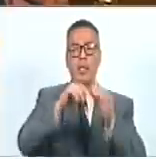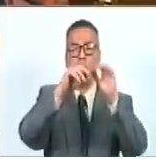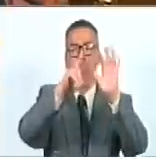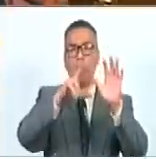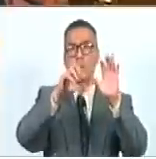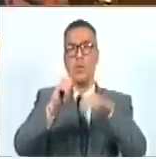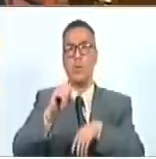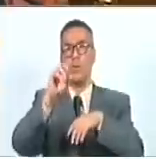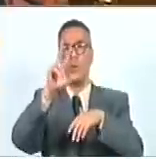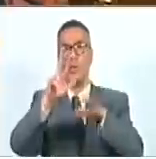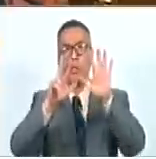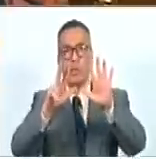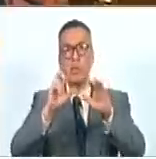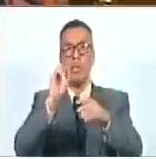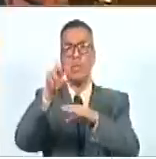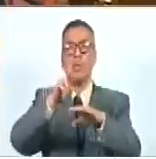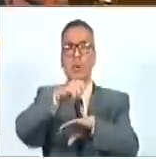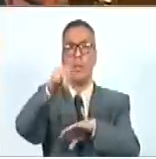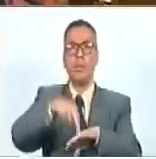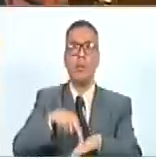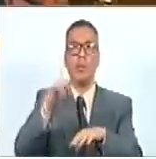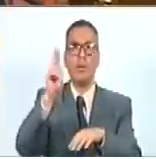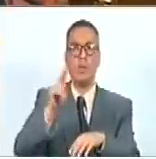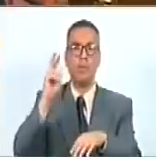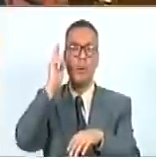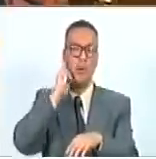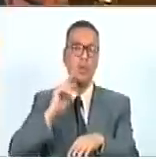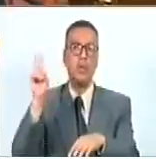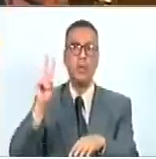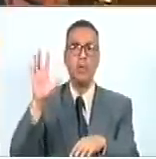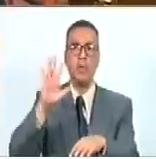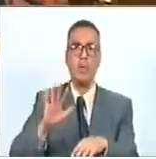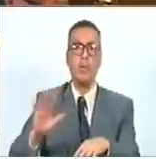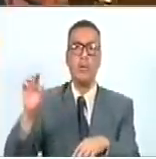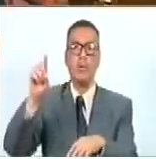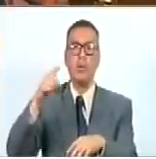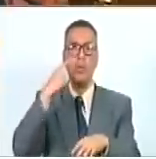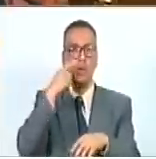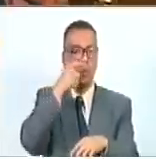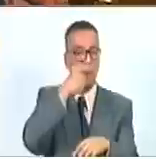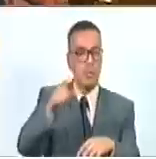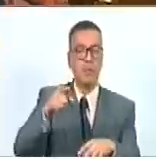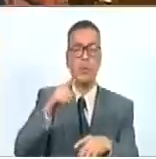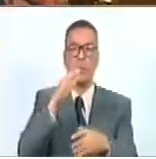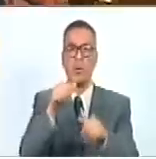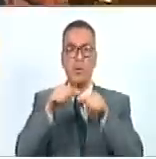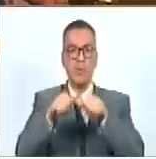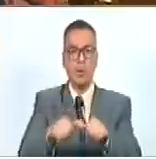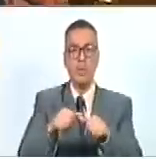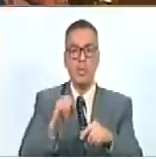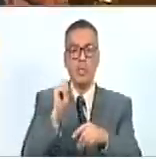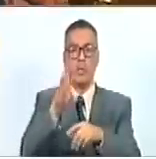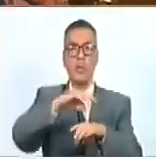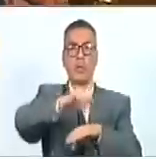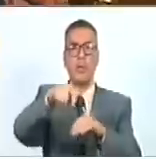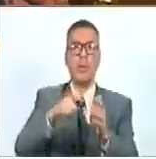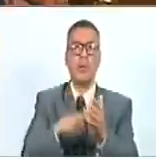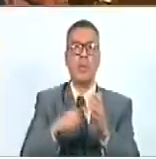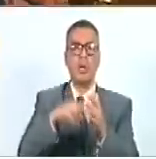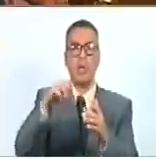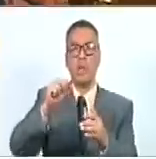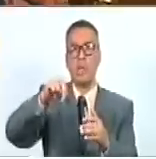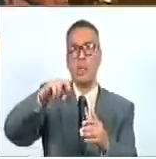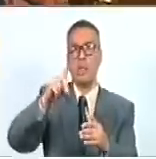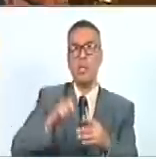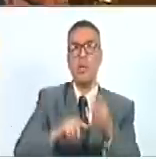sobre la participación de la Asamblea Nacional de la República Bolivariana de Venezuela como observador permanente, aprobada por la plenaria del Parlamento Andino